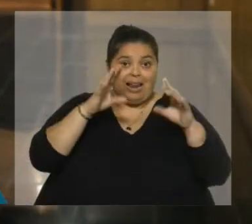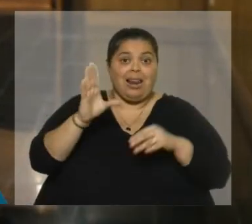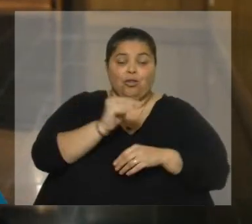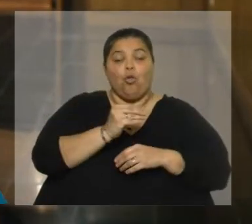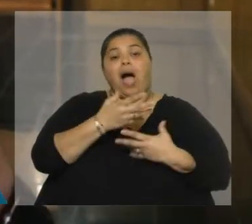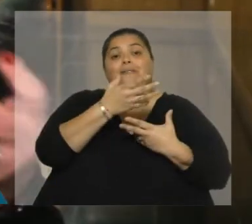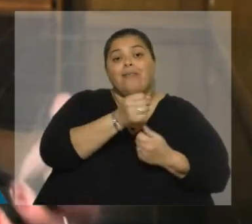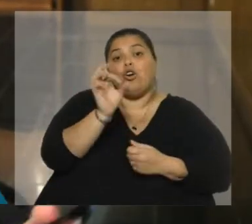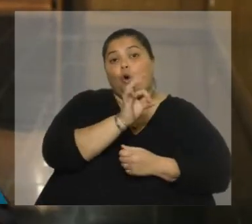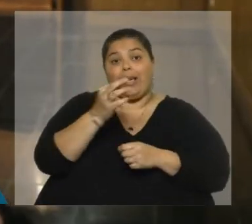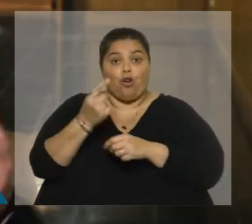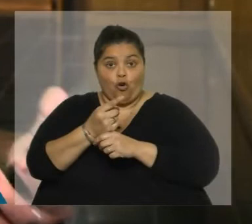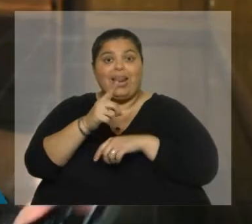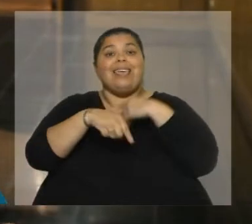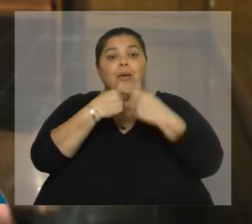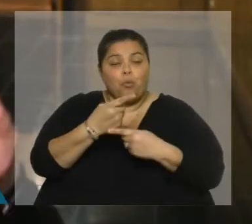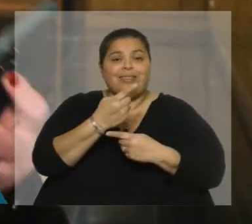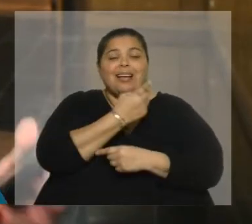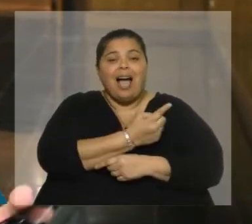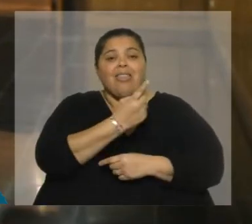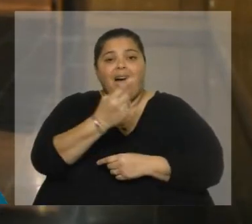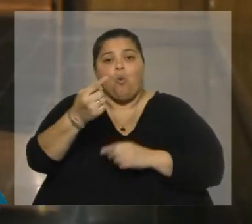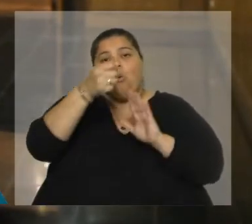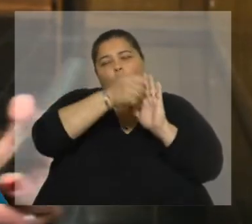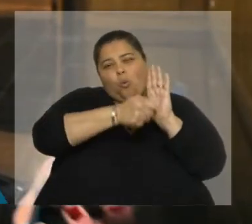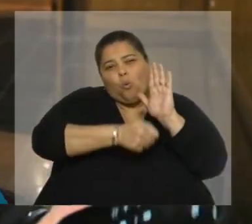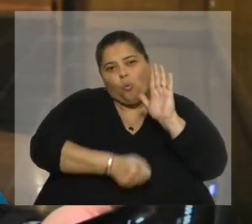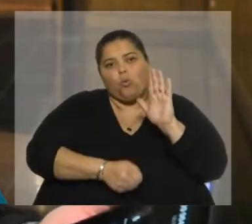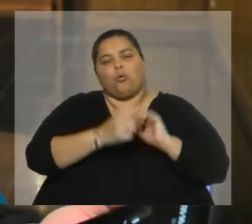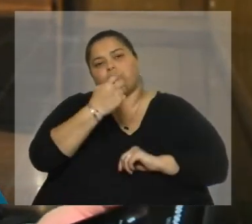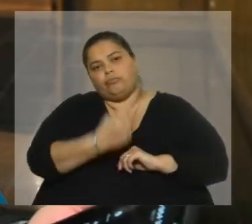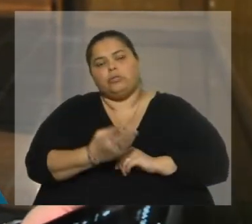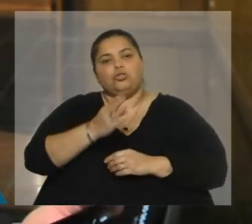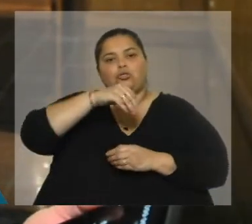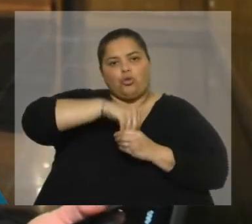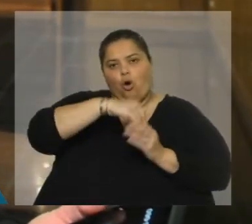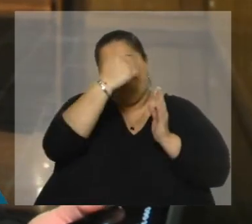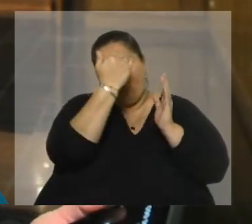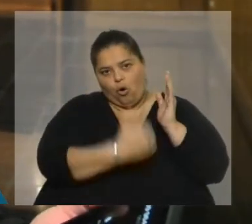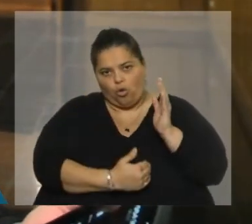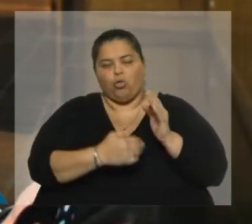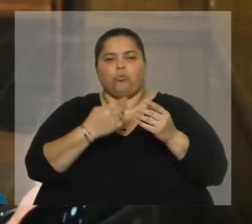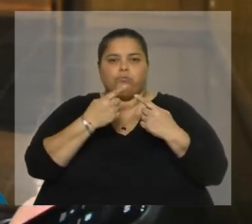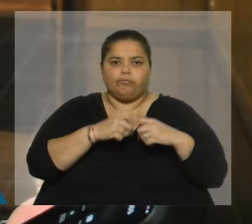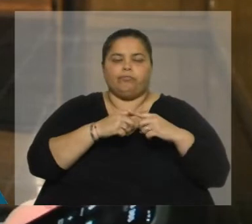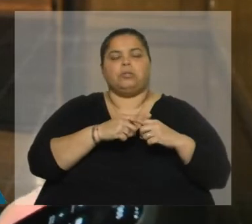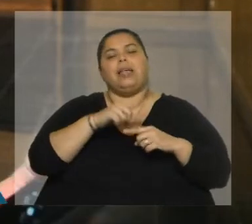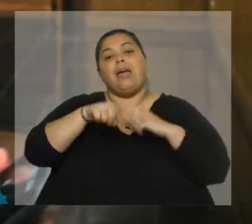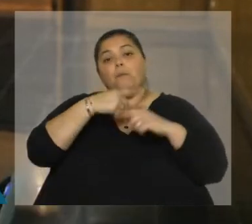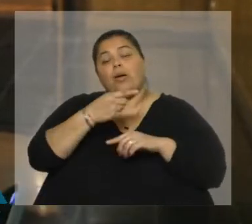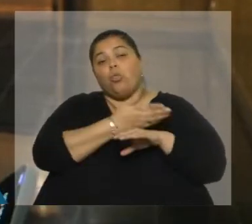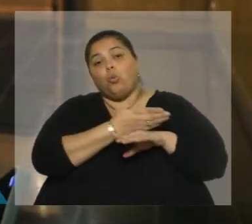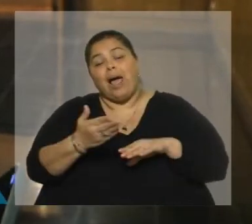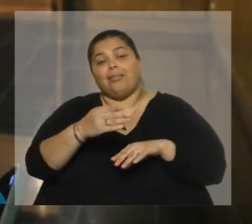o en contra, y luego se empiezan a desglosar inciso por inciso todos los que integran el proyecto de rendición de cuentas. Se estima que durante